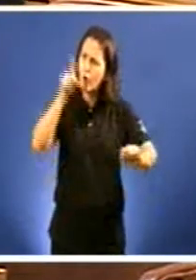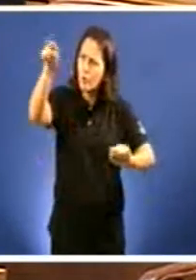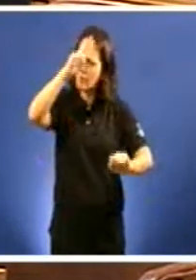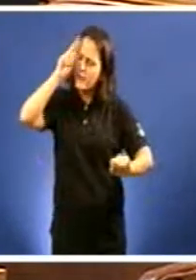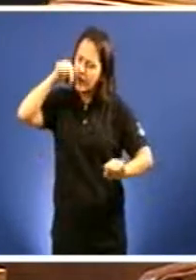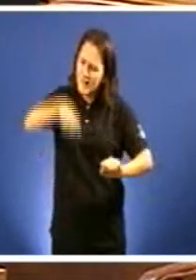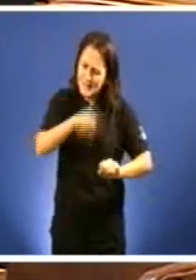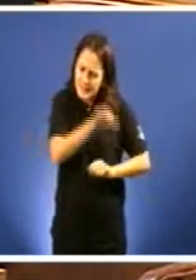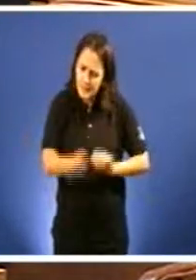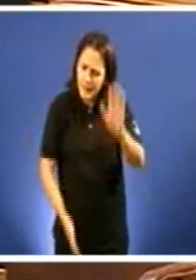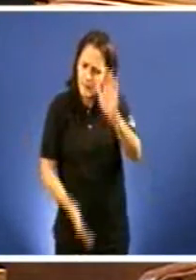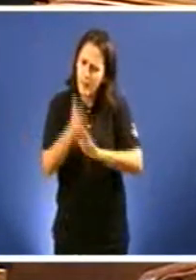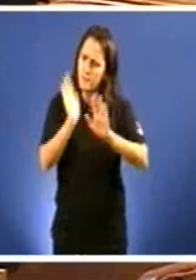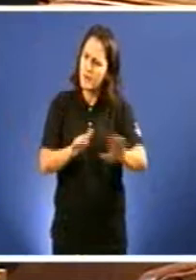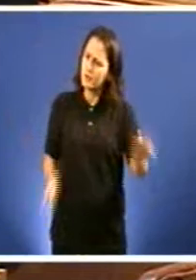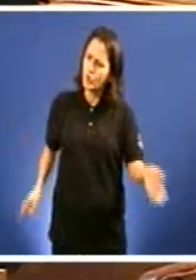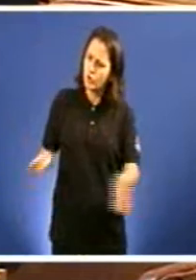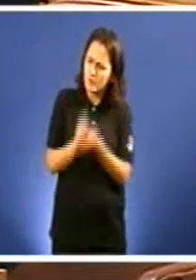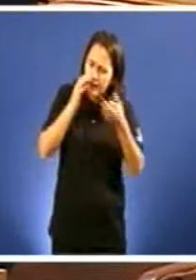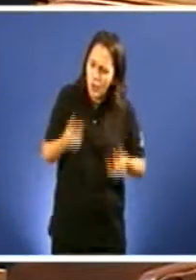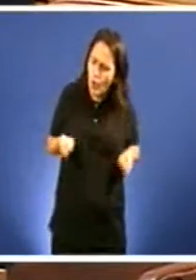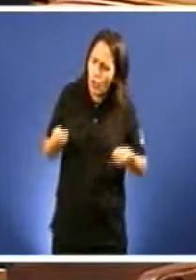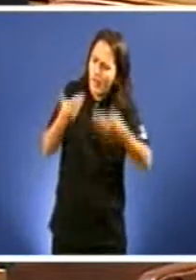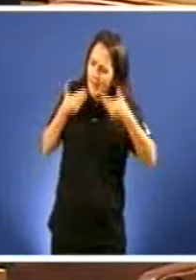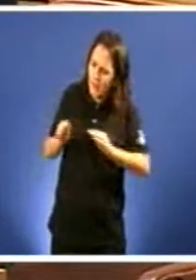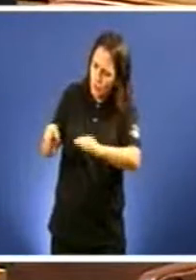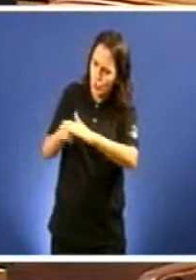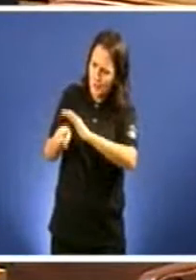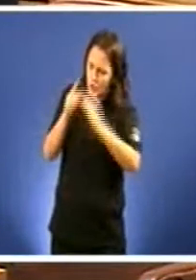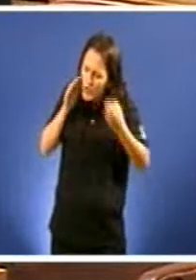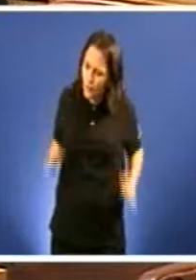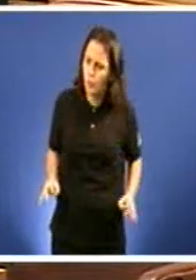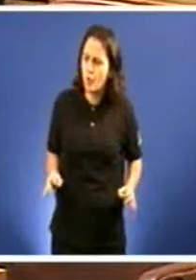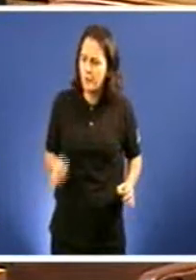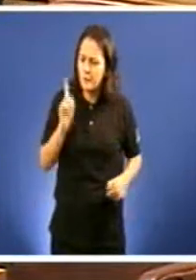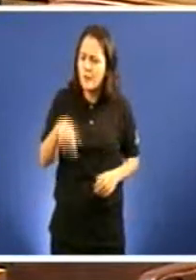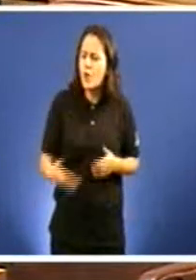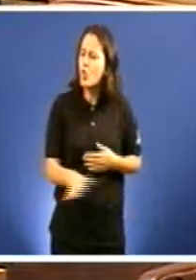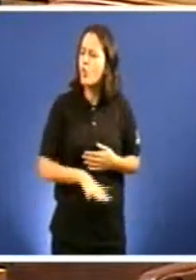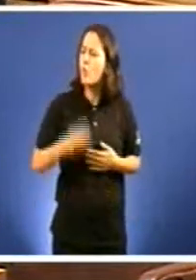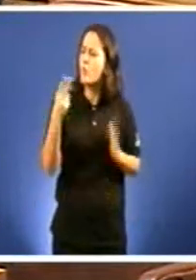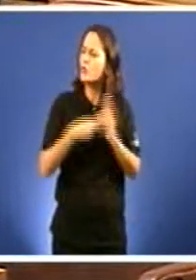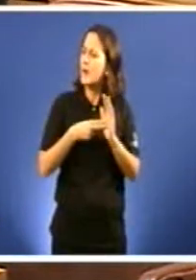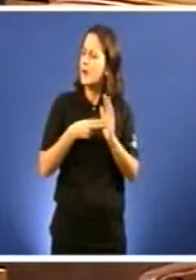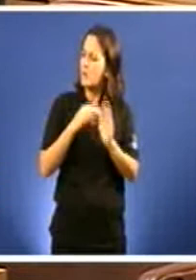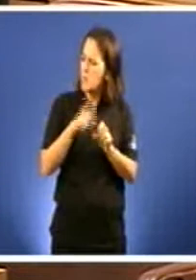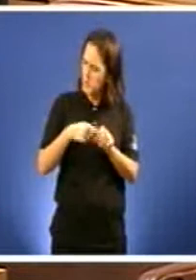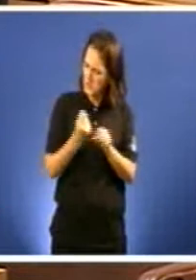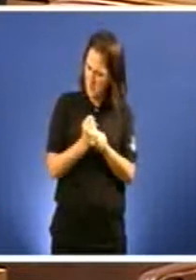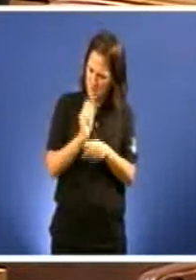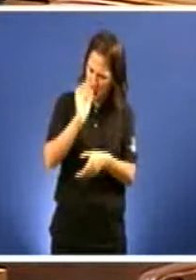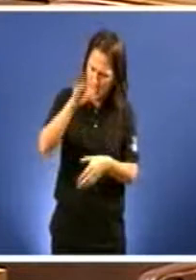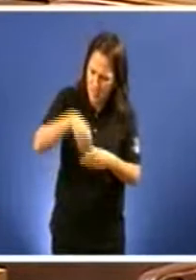manifestar. Seguro que é para agradecer os resultados da súa xistión. Onde están os 2.000 postos de traballo do centro de